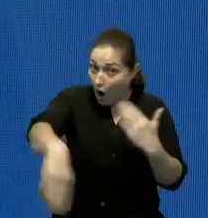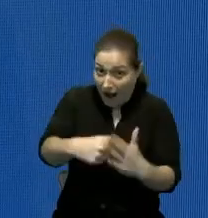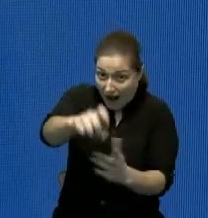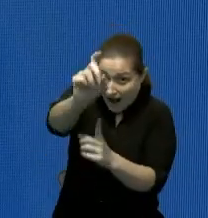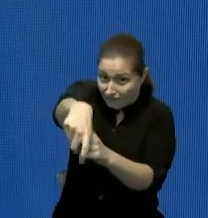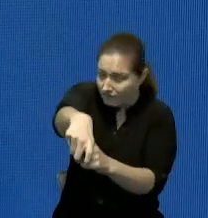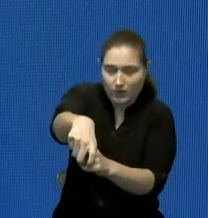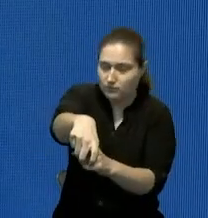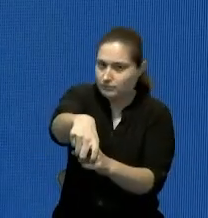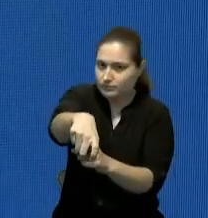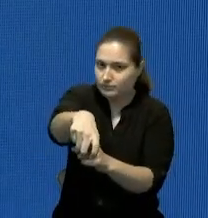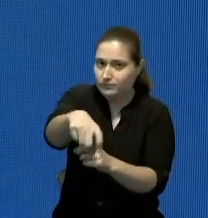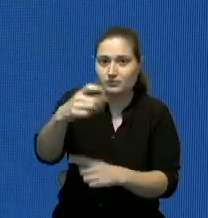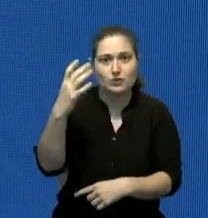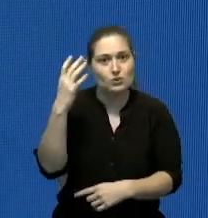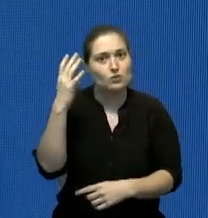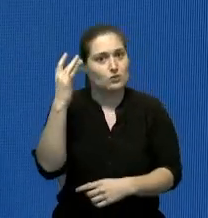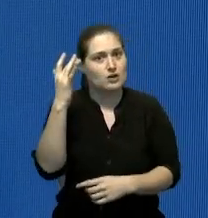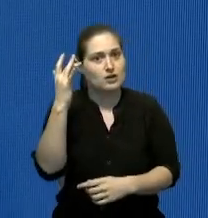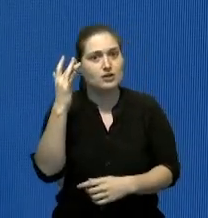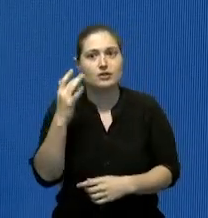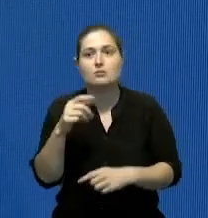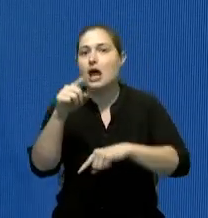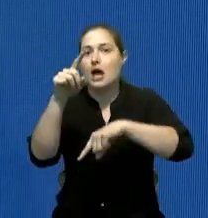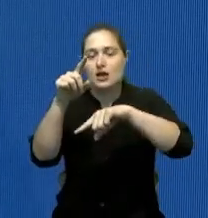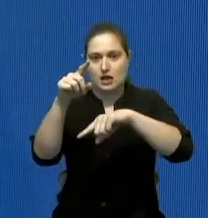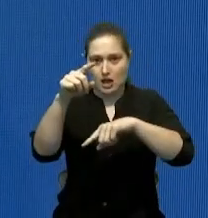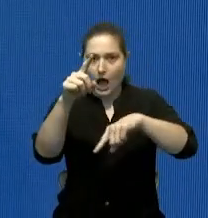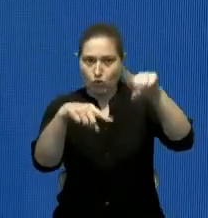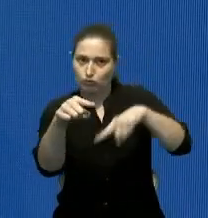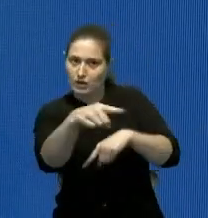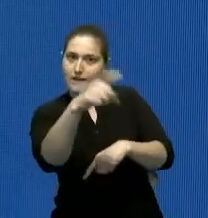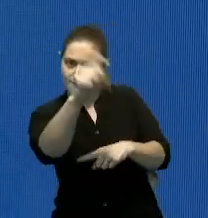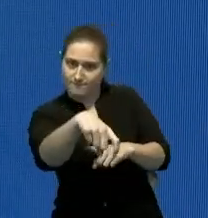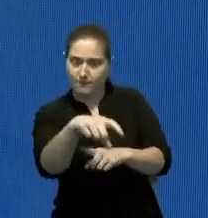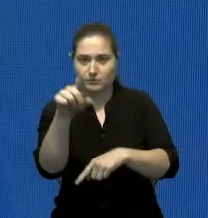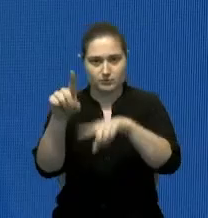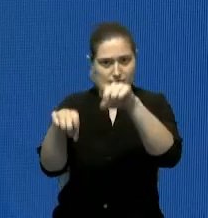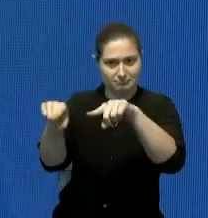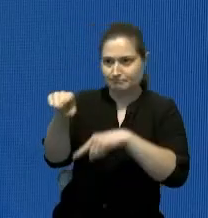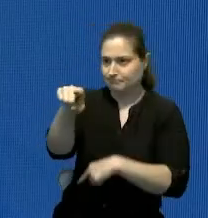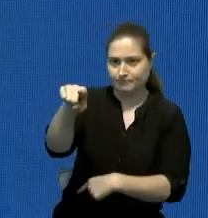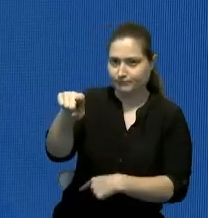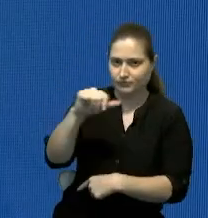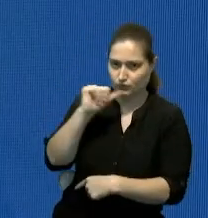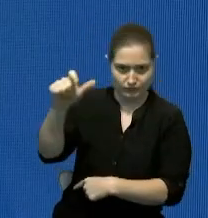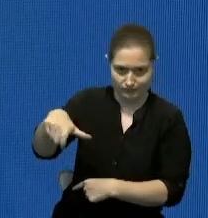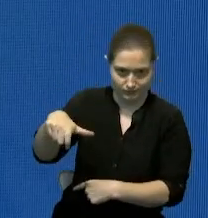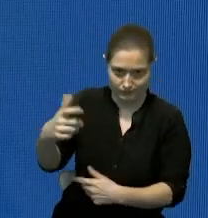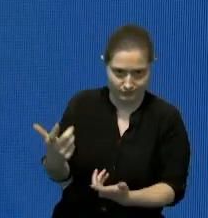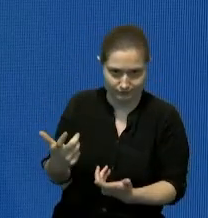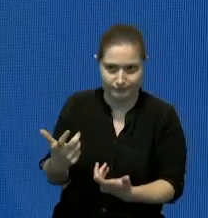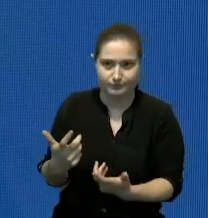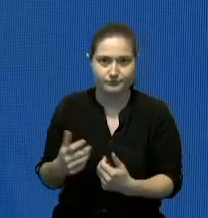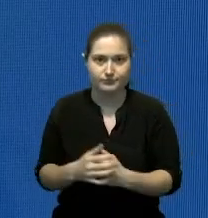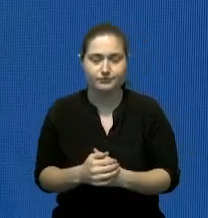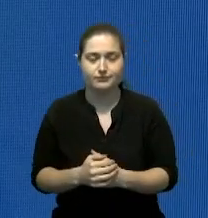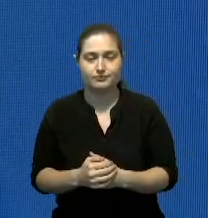que continúan en el cargo que ya lo presentaron no tienen que hacerlo son los funcionarios electos como en el caso nuestro de la vicepresidenta